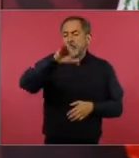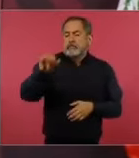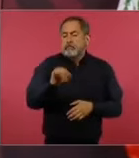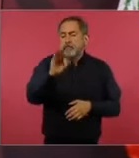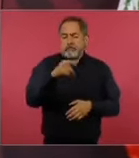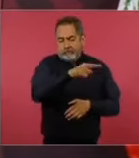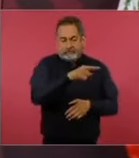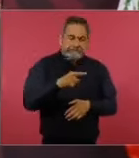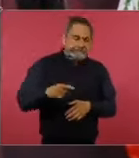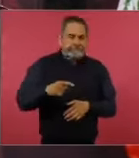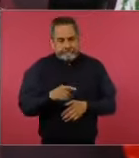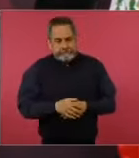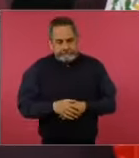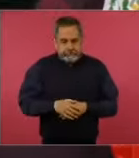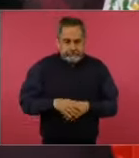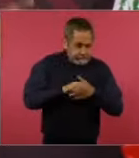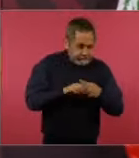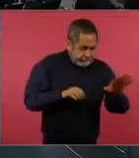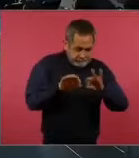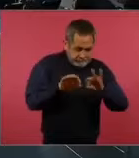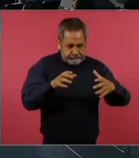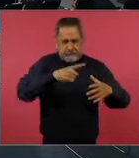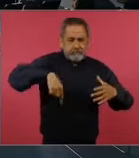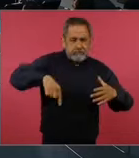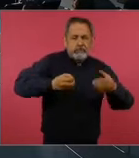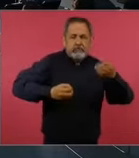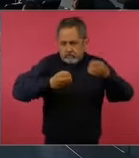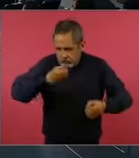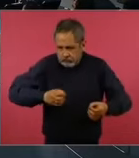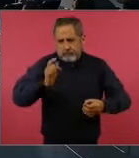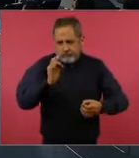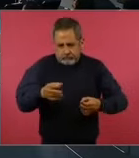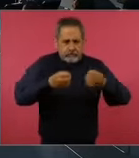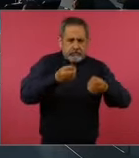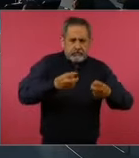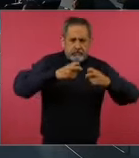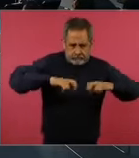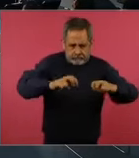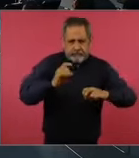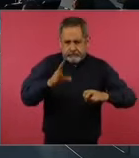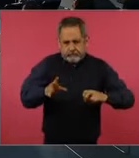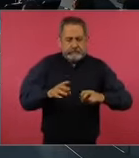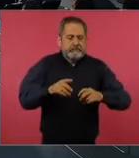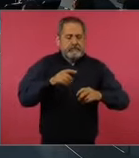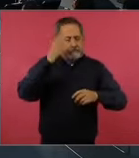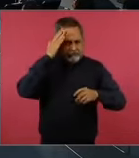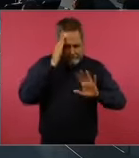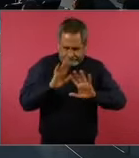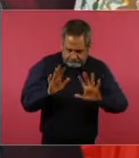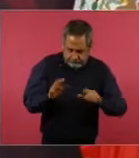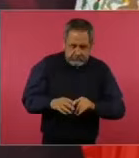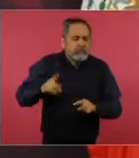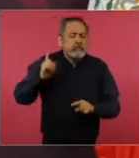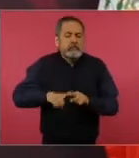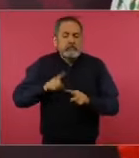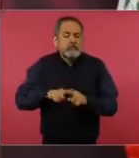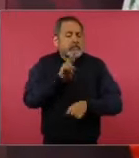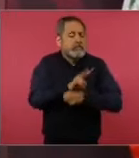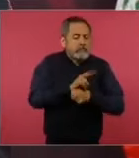ya se eligieron y tiene que haber un órgano